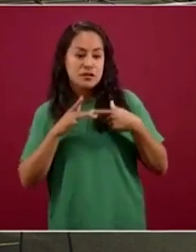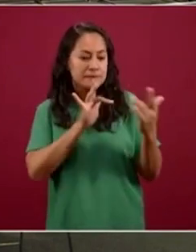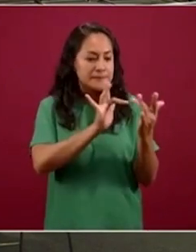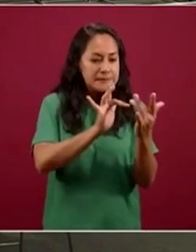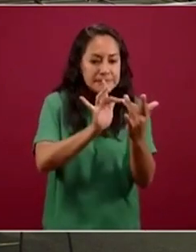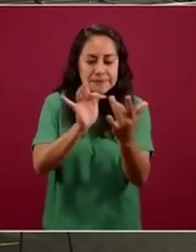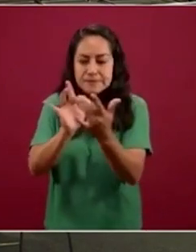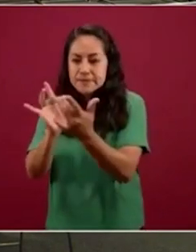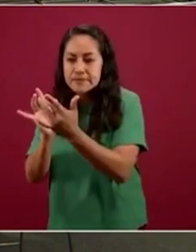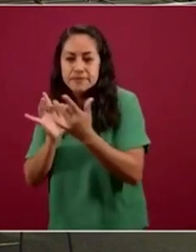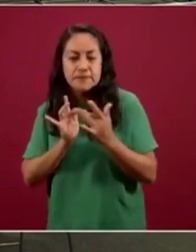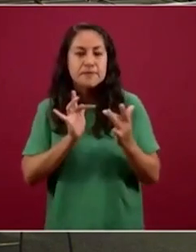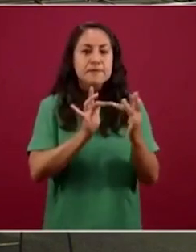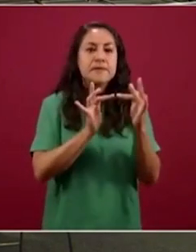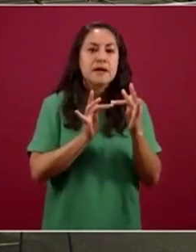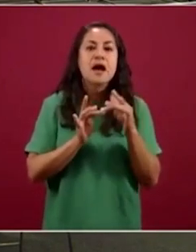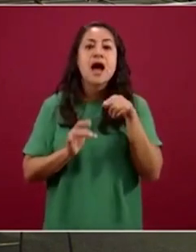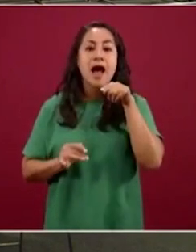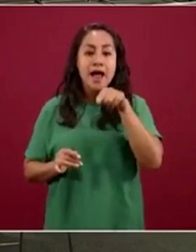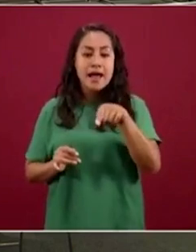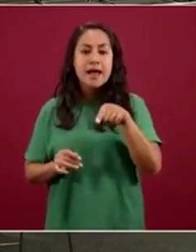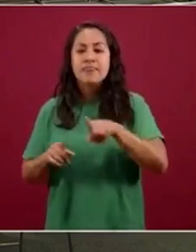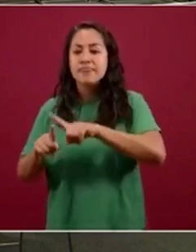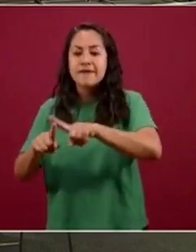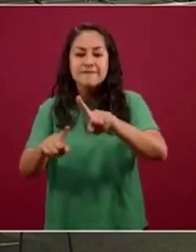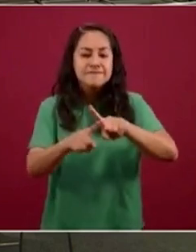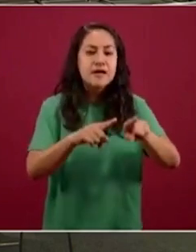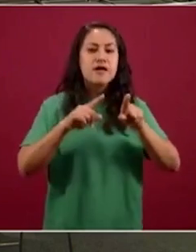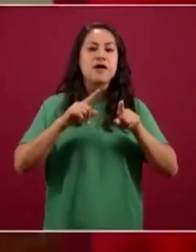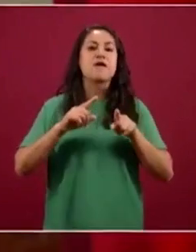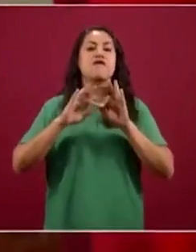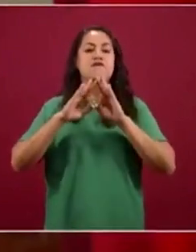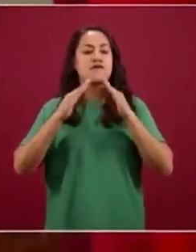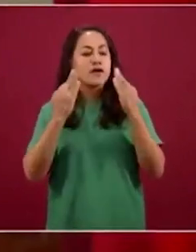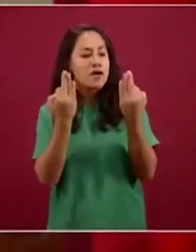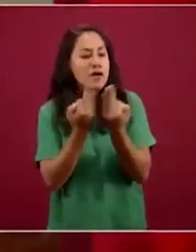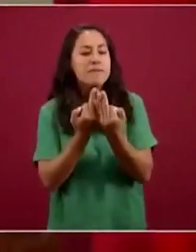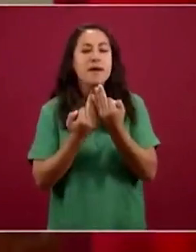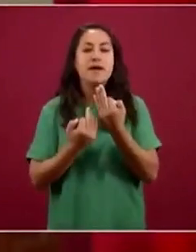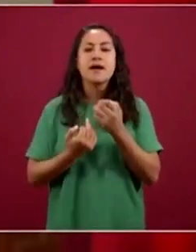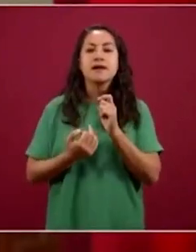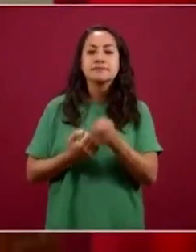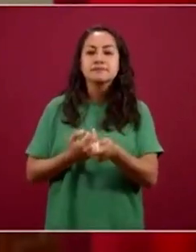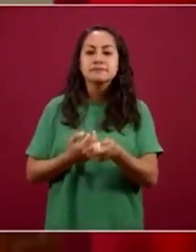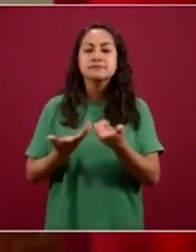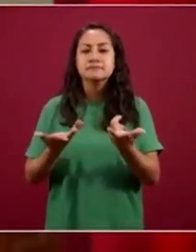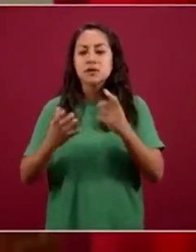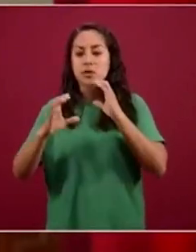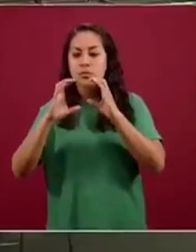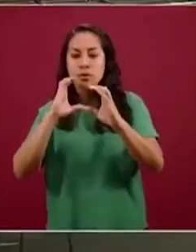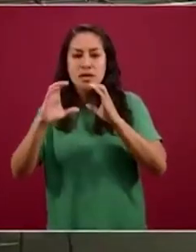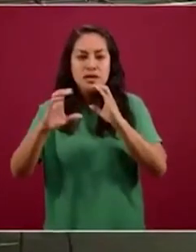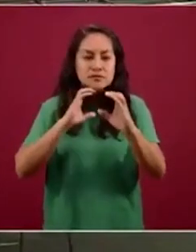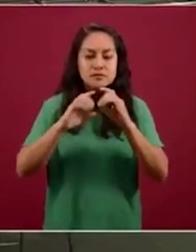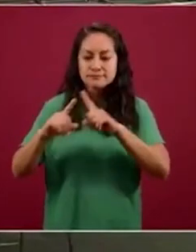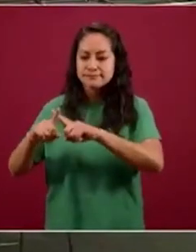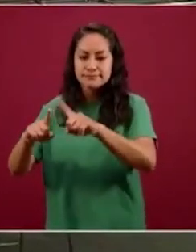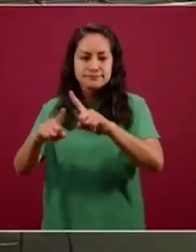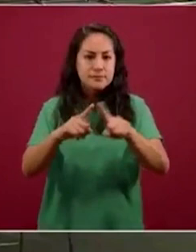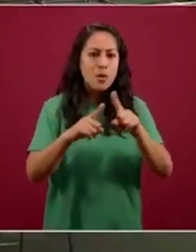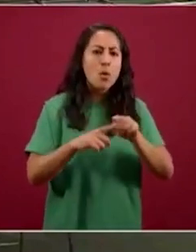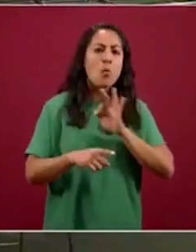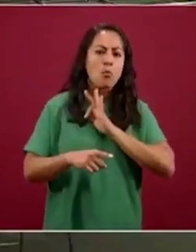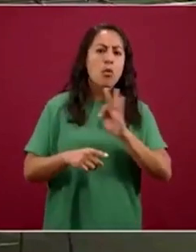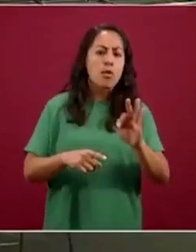de acuerdo a diferentes medios de este mismo contacto. Los primeros datos que podemos ver es